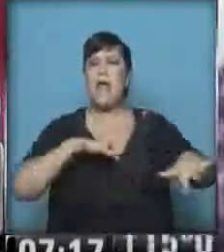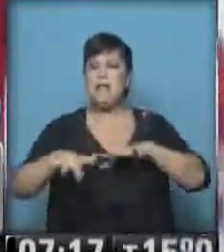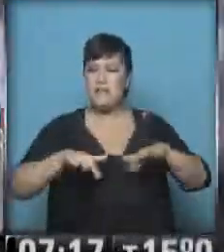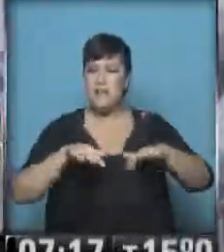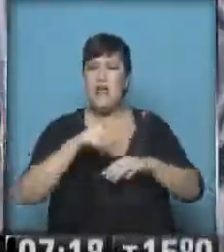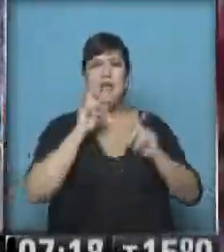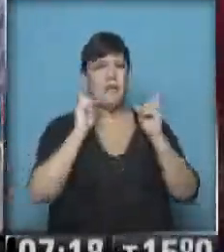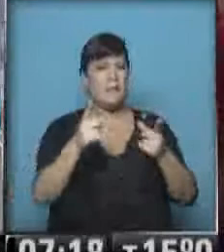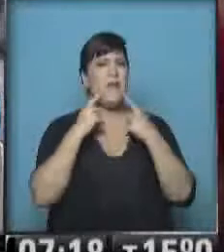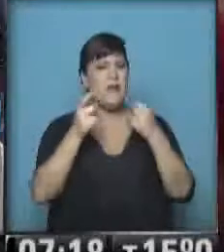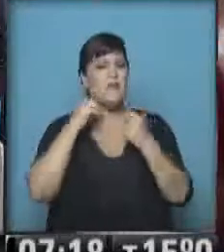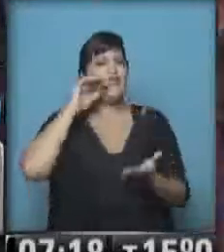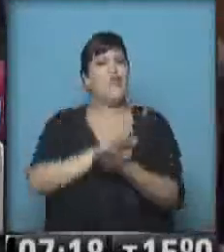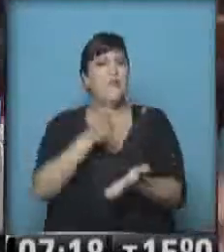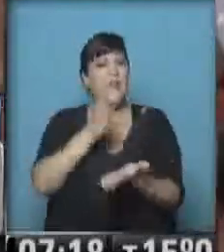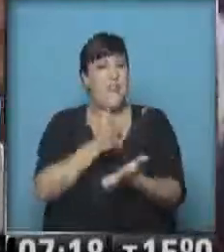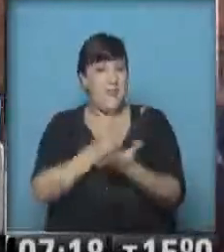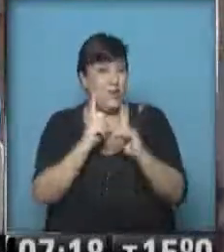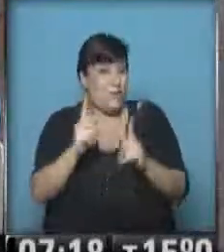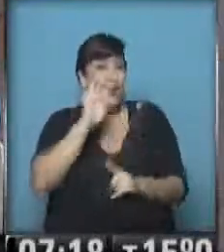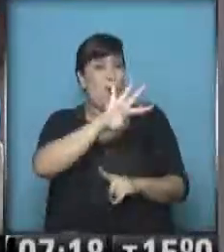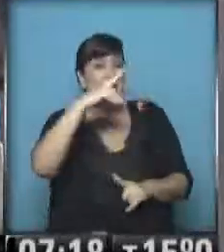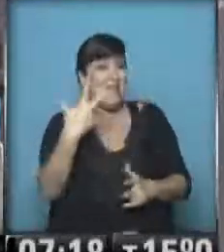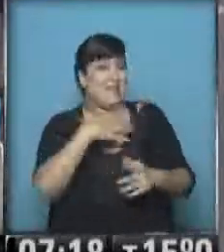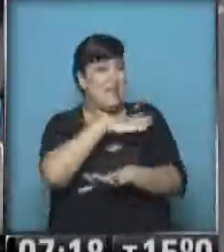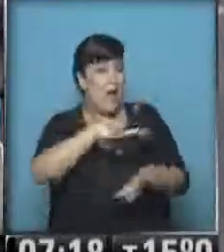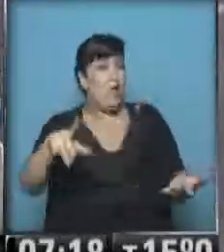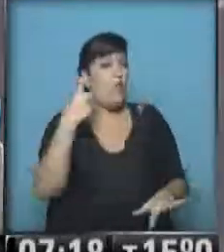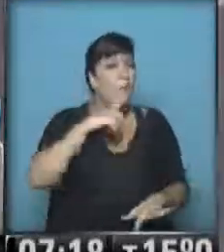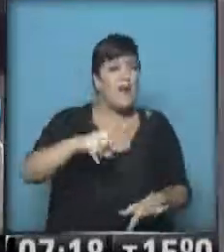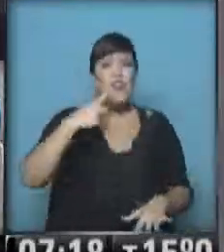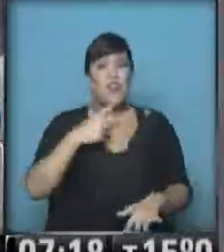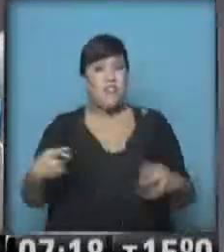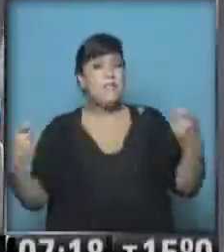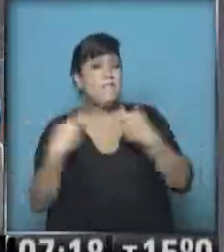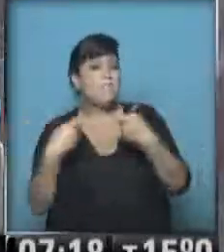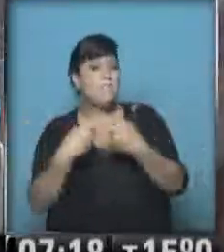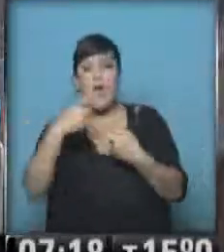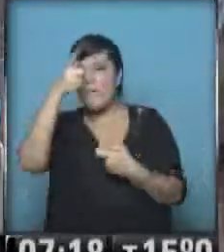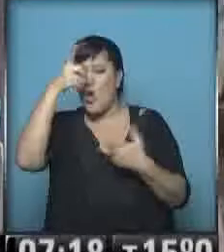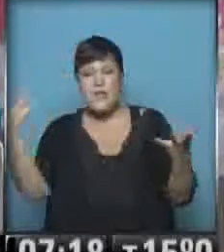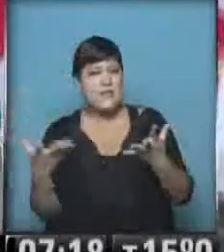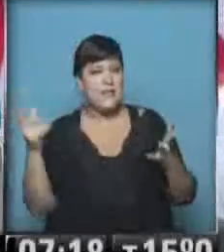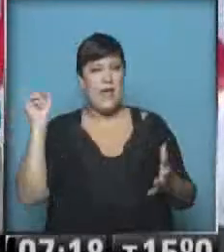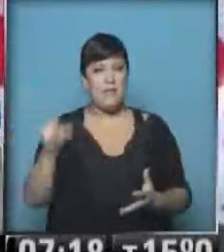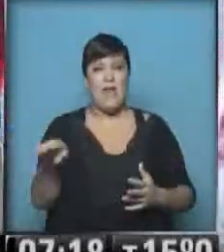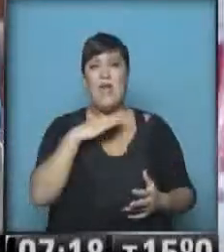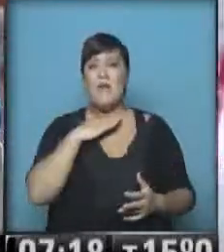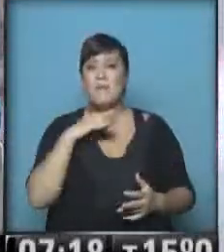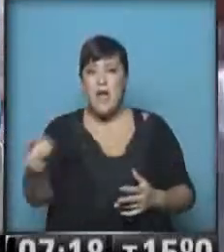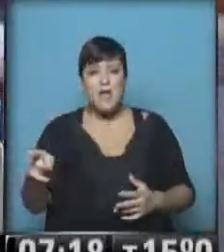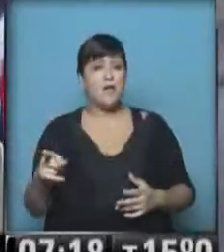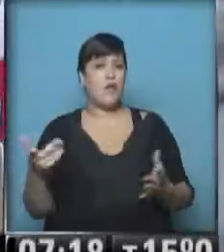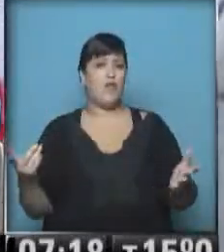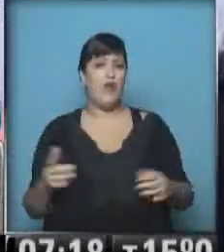reclamando derechos del sector. Y bueno, aparentemente en complicidad con las fuerzas policiales locales, habrían